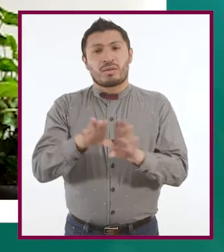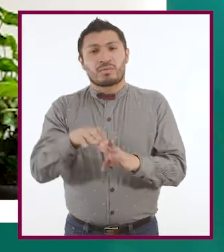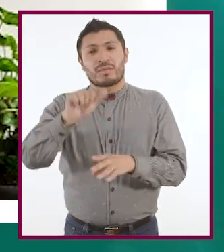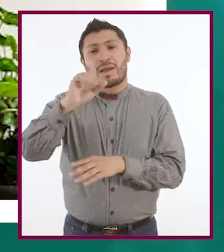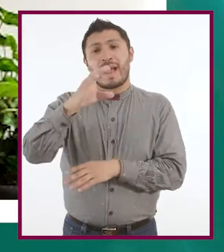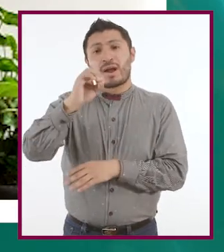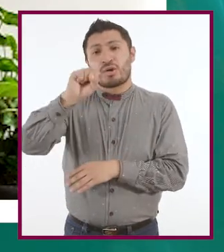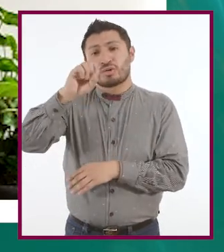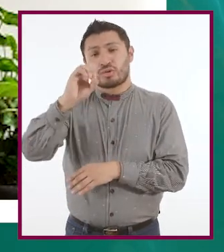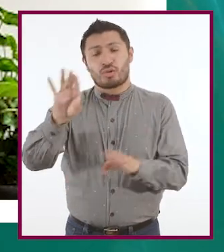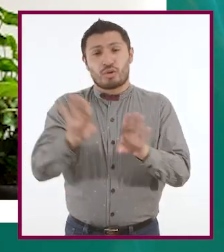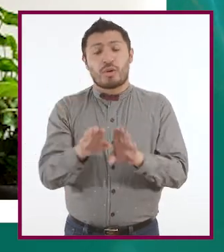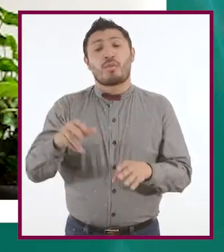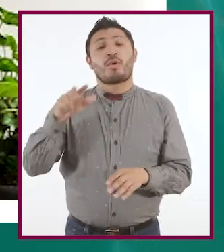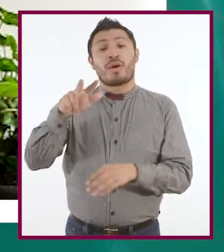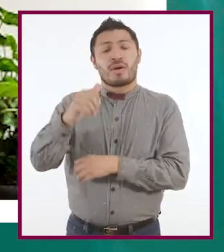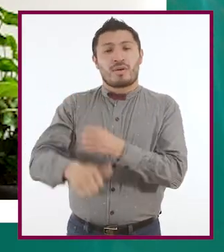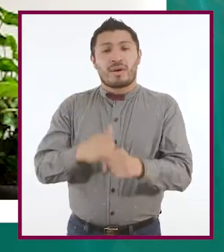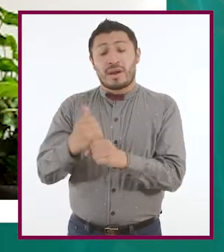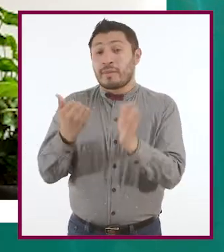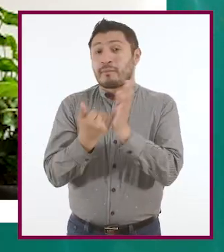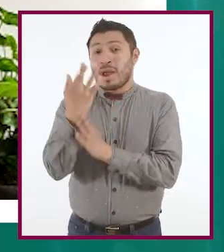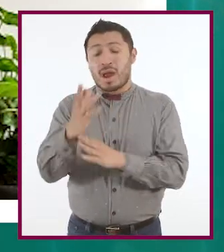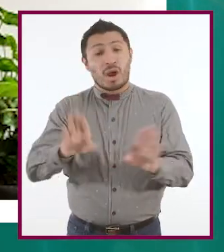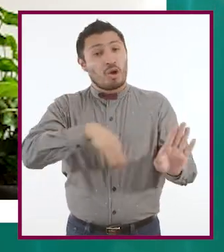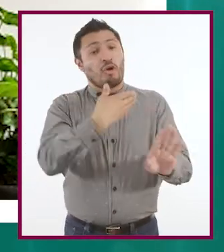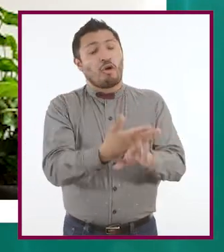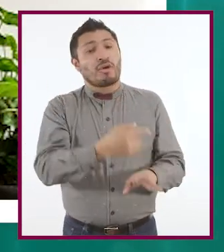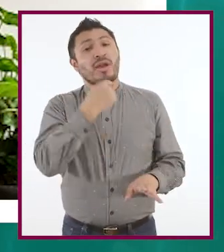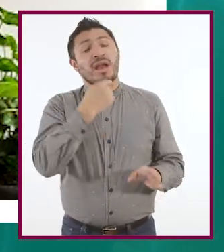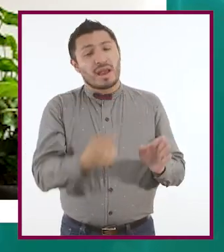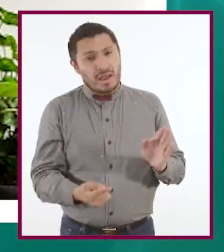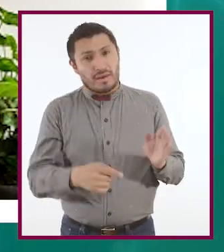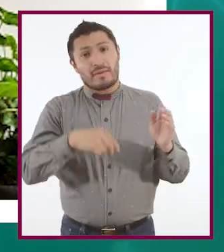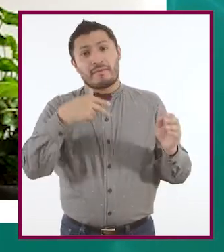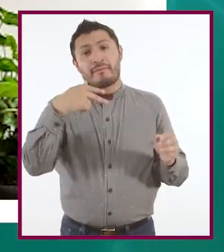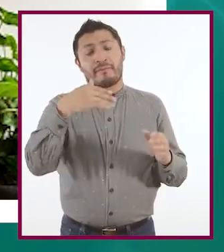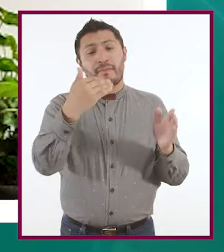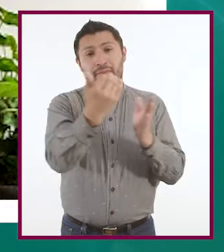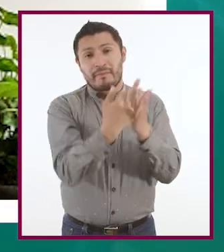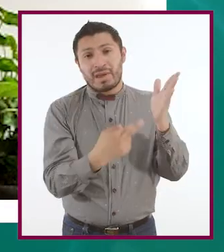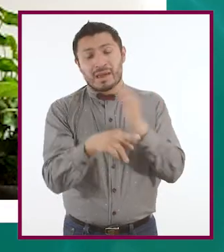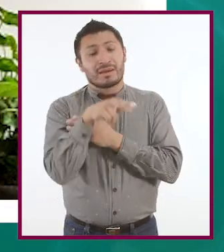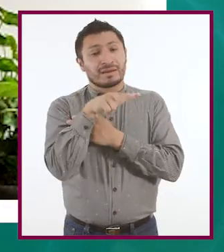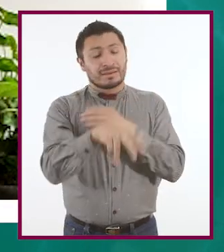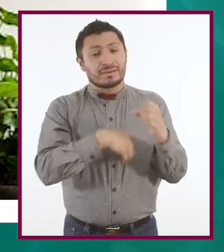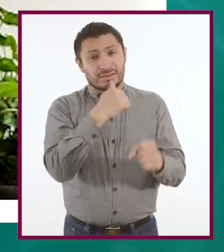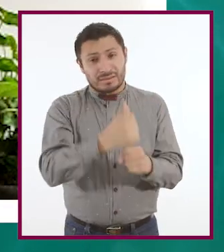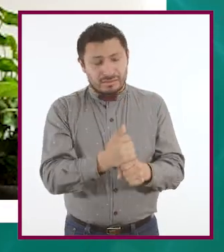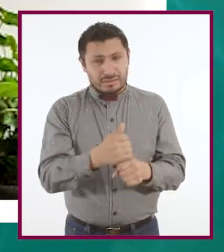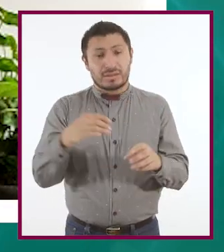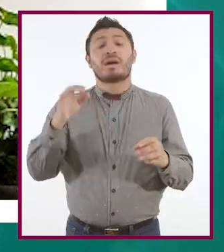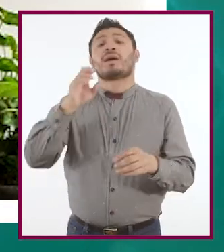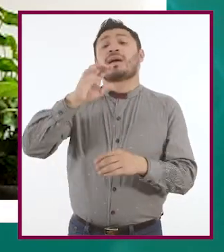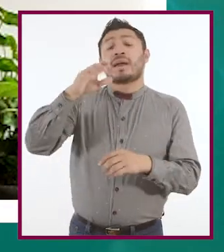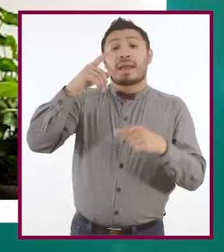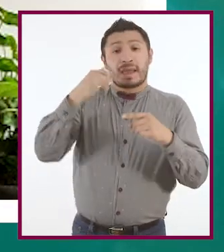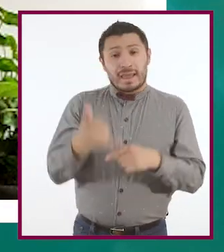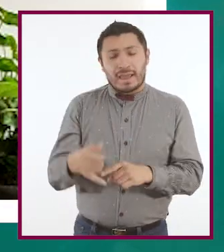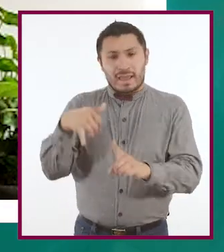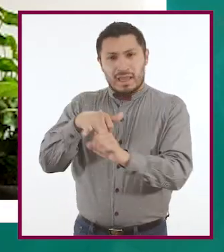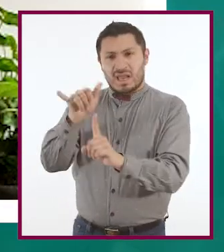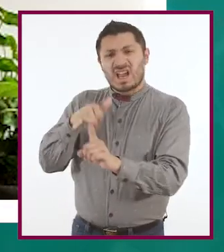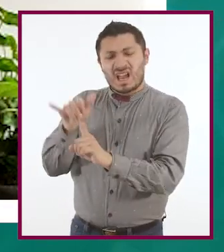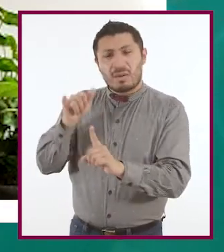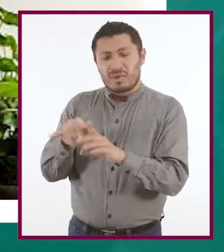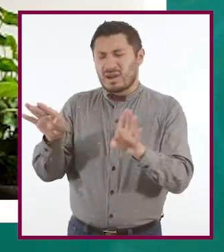edad que acosa a un menor de edad y la mayoría de las veces nos referimos al ciberbullying cuando se trata de entre pares, normalmente entre